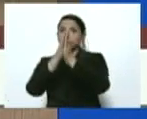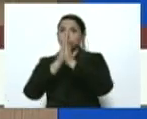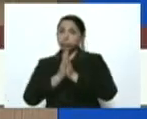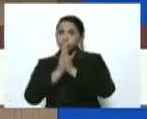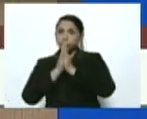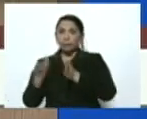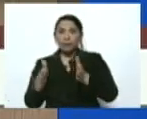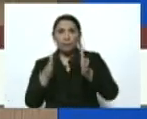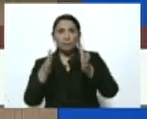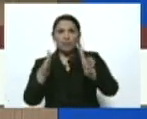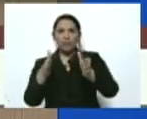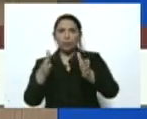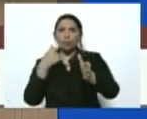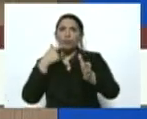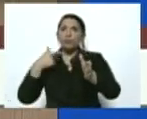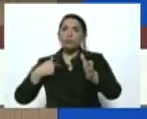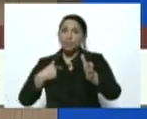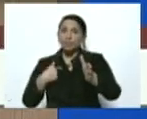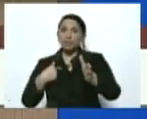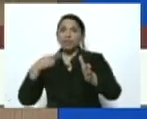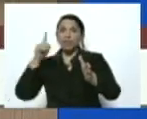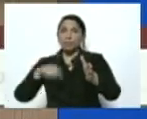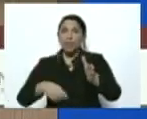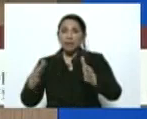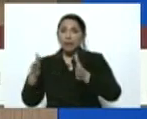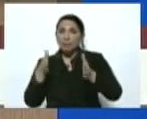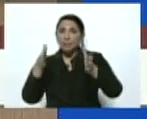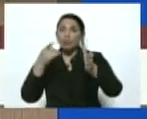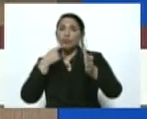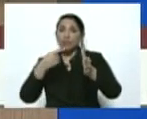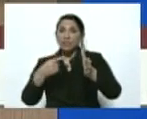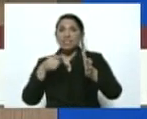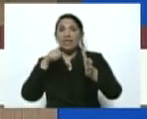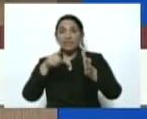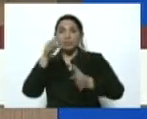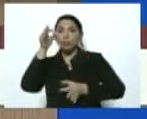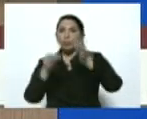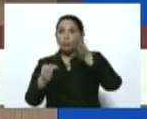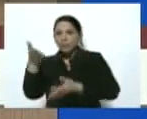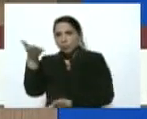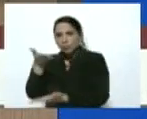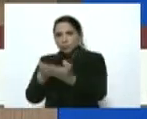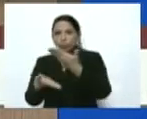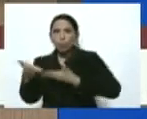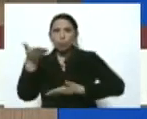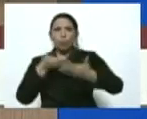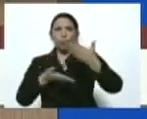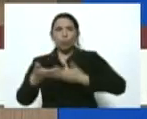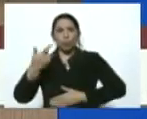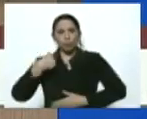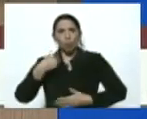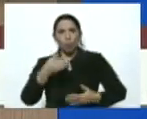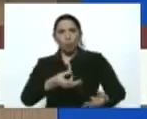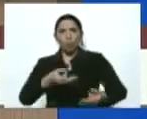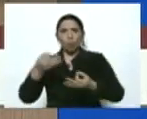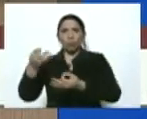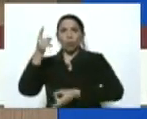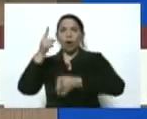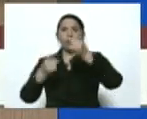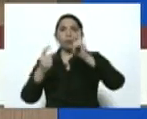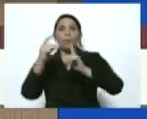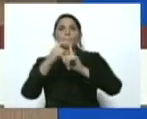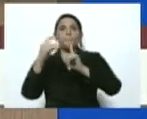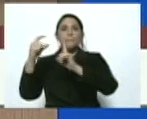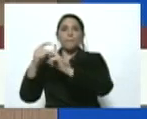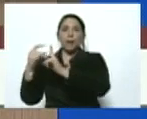camino que nos señalan y el camino que señalan es justamente la de la solidaridad yo traje aquí algunas palabras